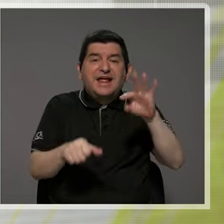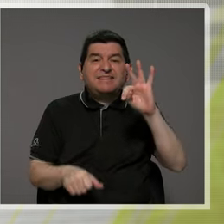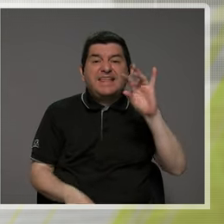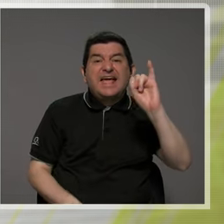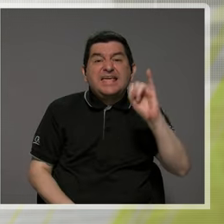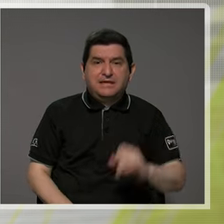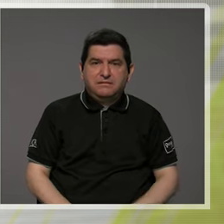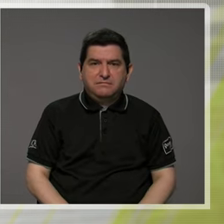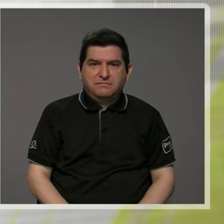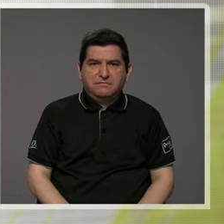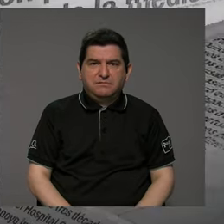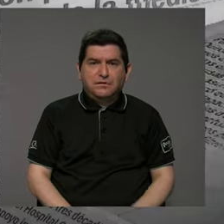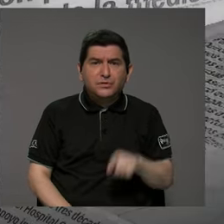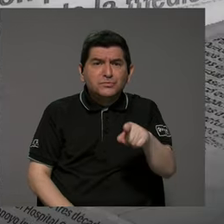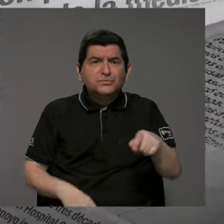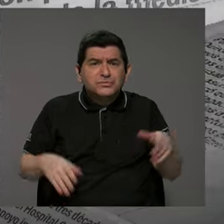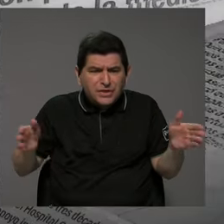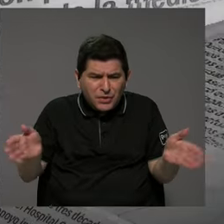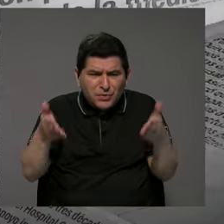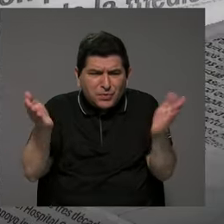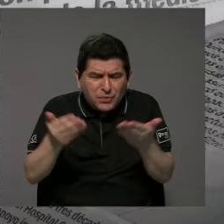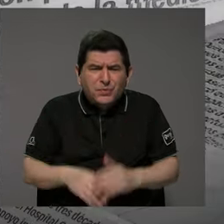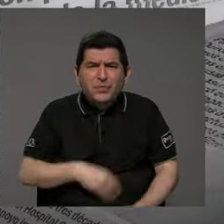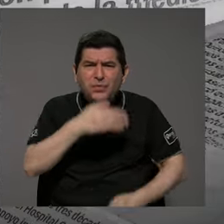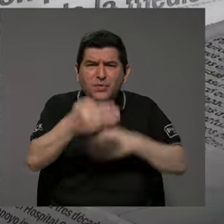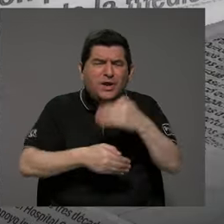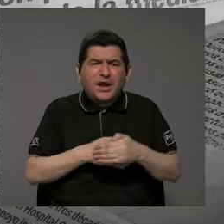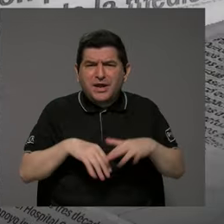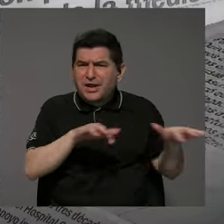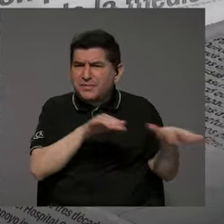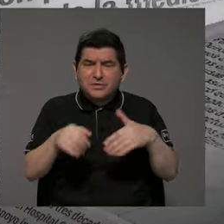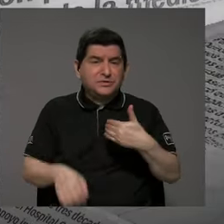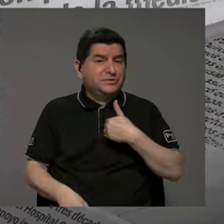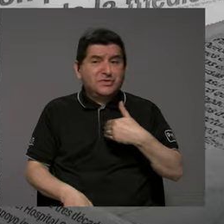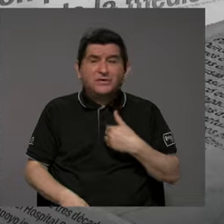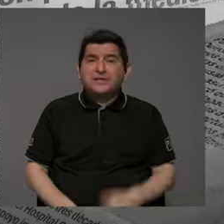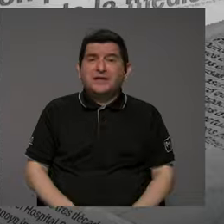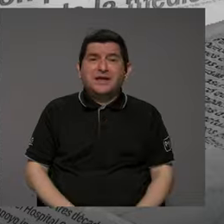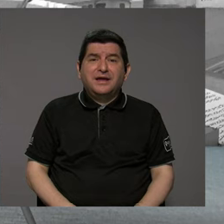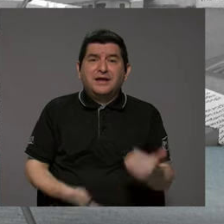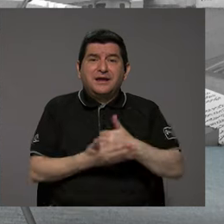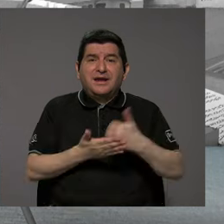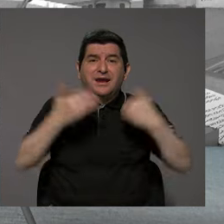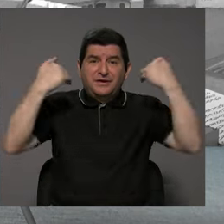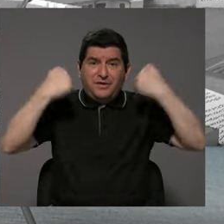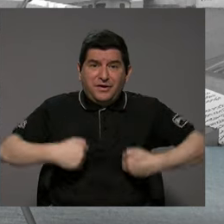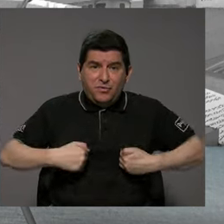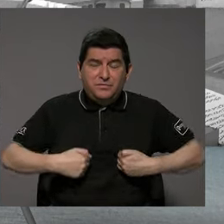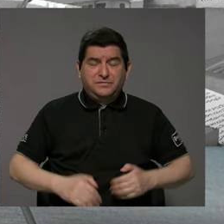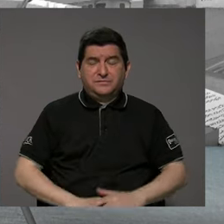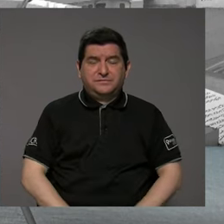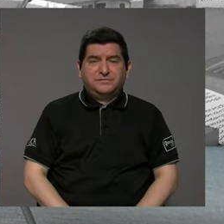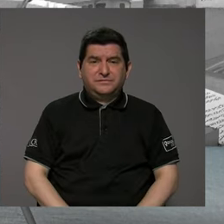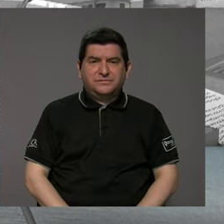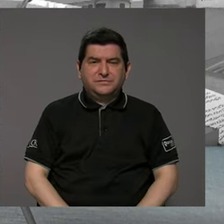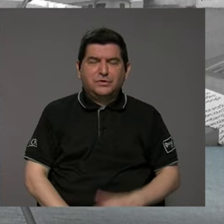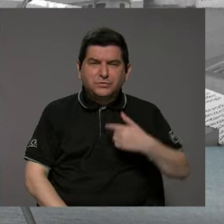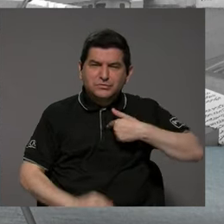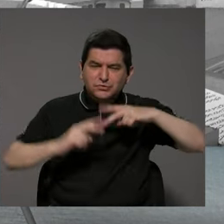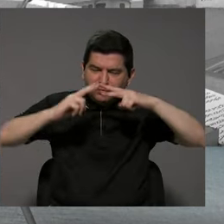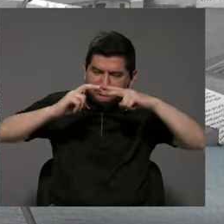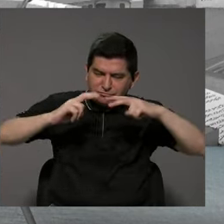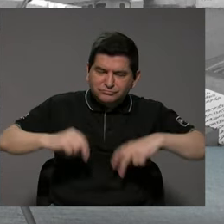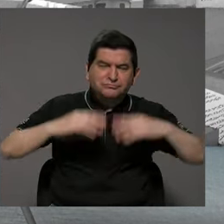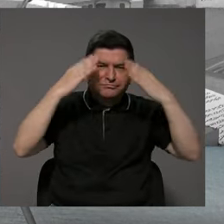¿Cómo vas a lograr empujar procesos de digitalización cuando no contás con el recurso humano para realizar estos procesos? Viendo, estudiando el